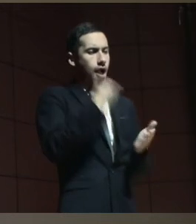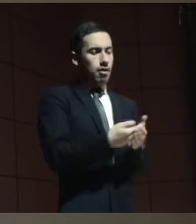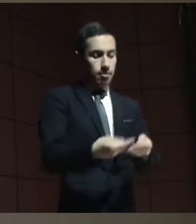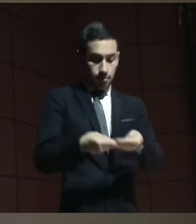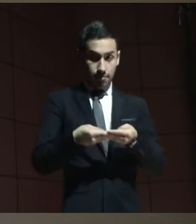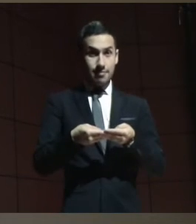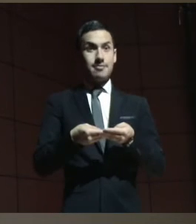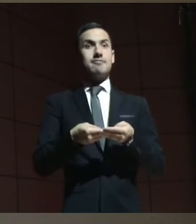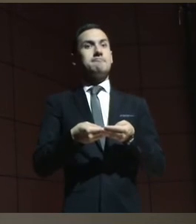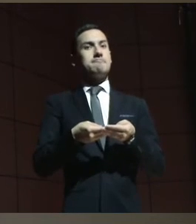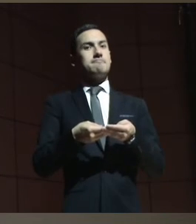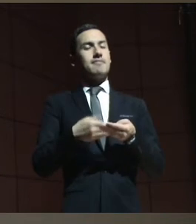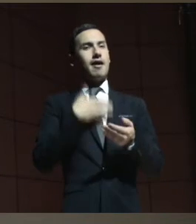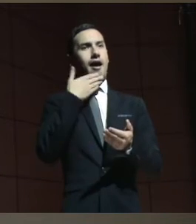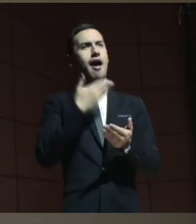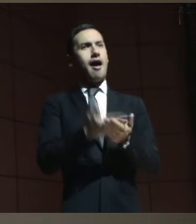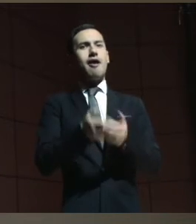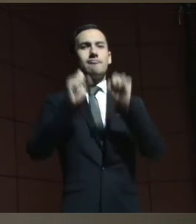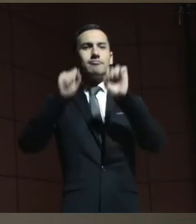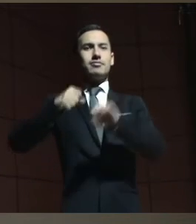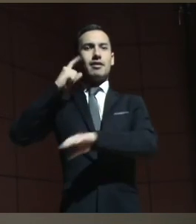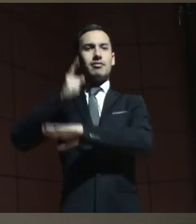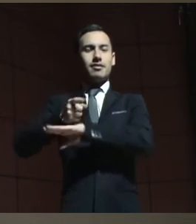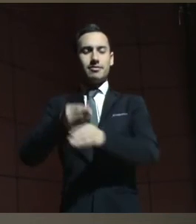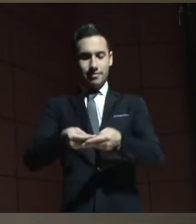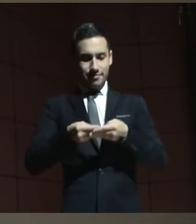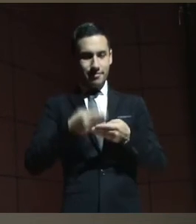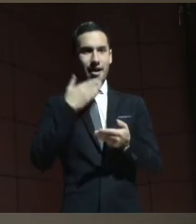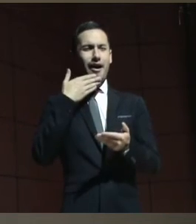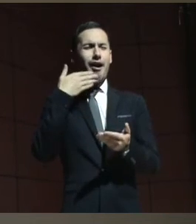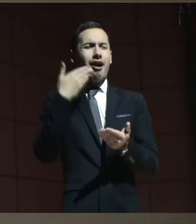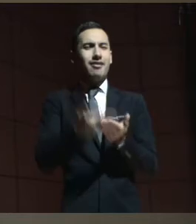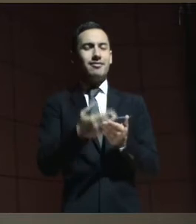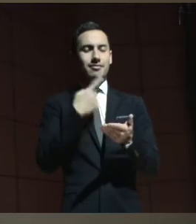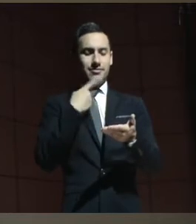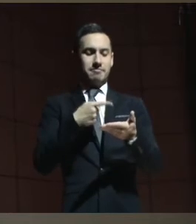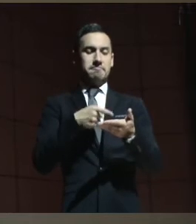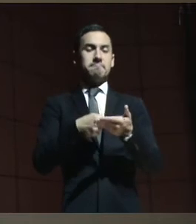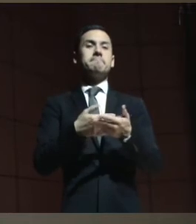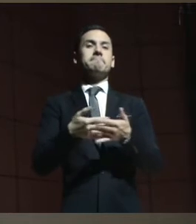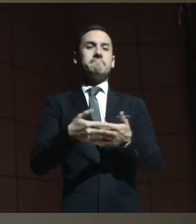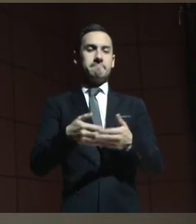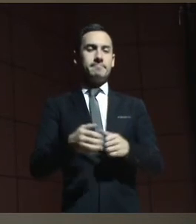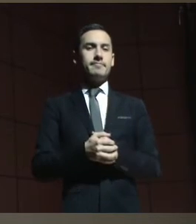por haber dictado esta sentencia. Esto era lo que decía. Por último,